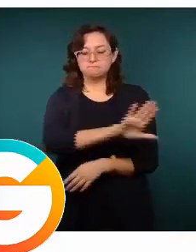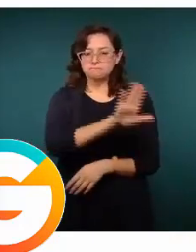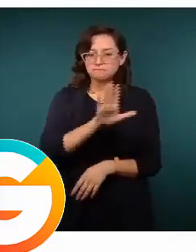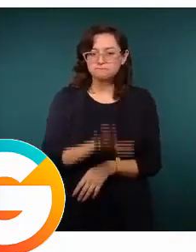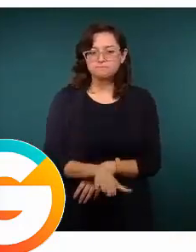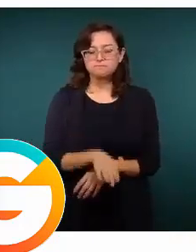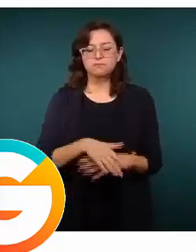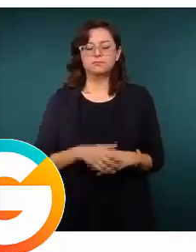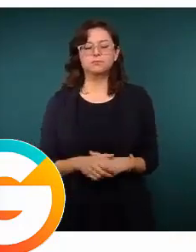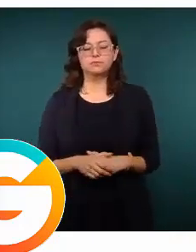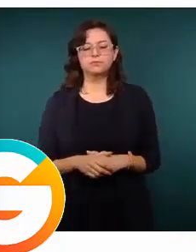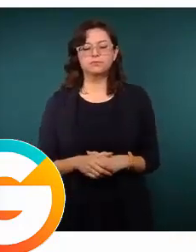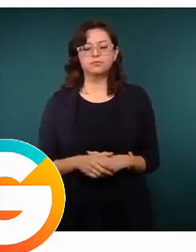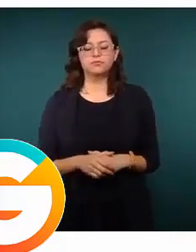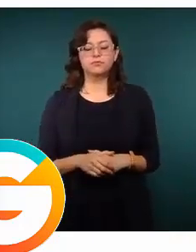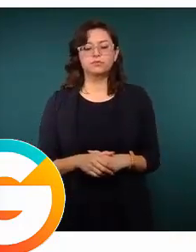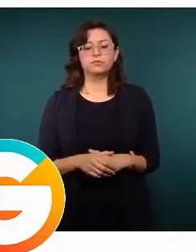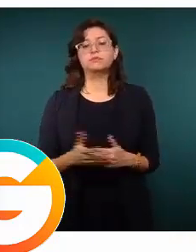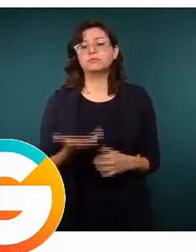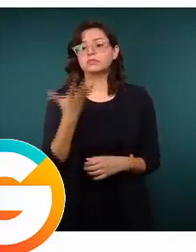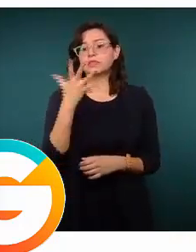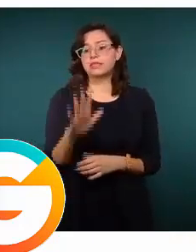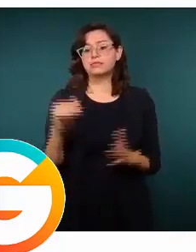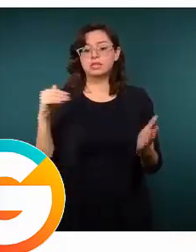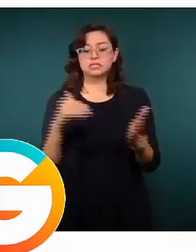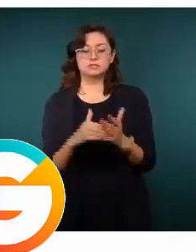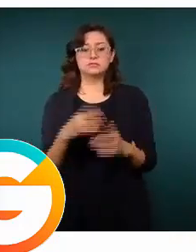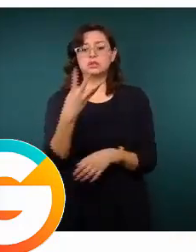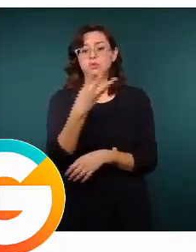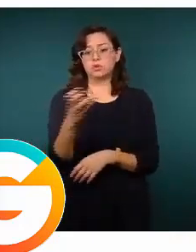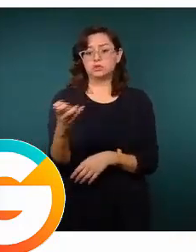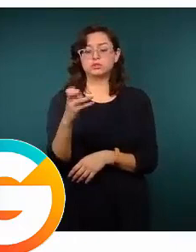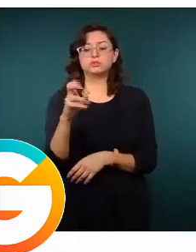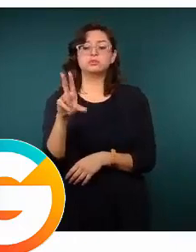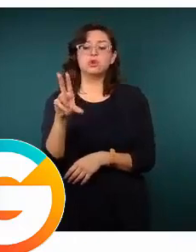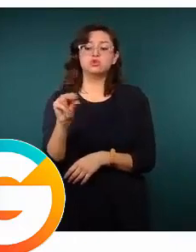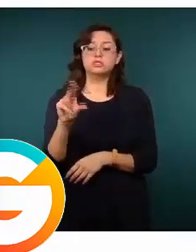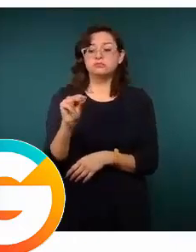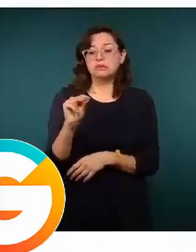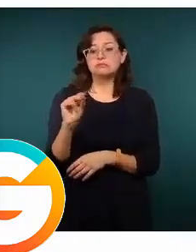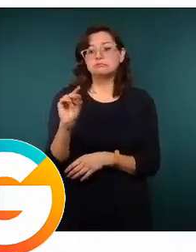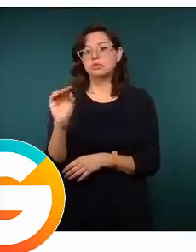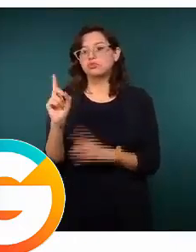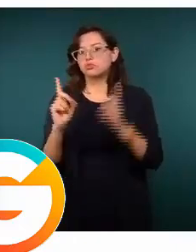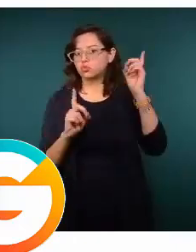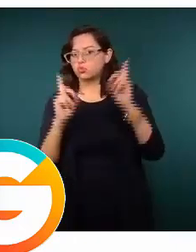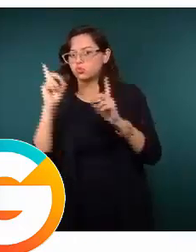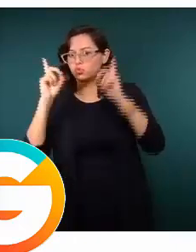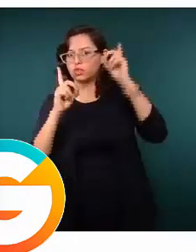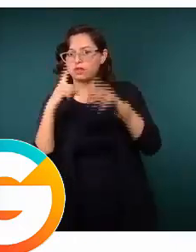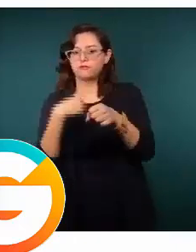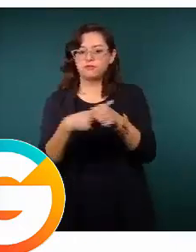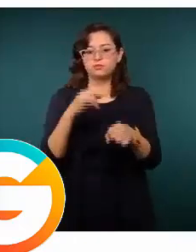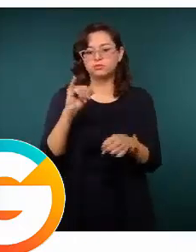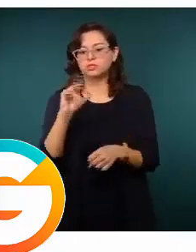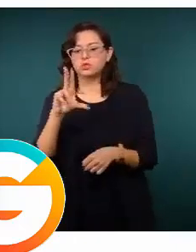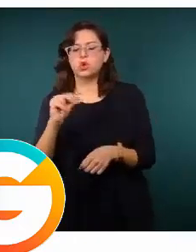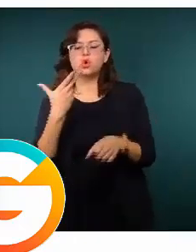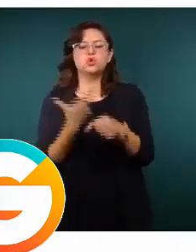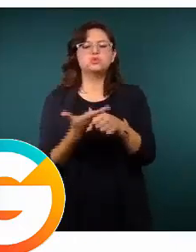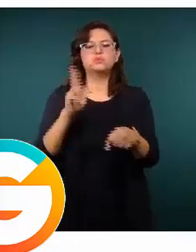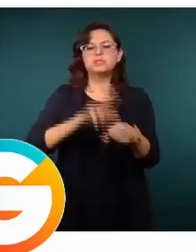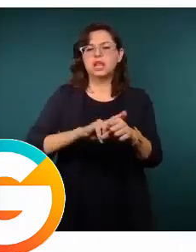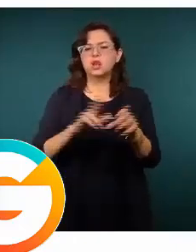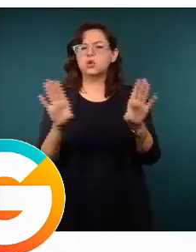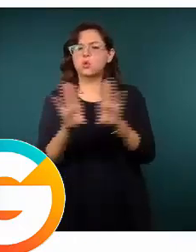y hoy tenemos 10 mil 480 sospechosos. Cómo está distribuida la hospitalización, la